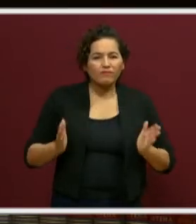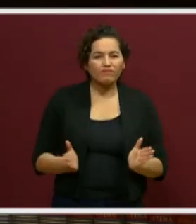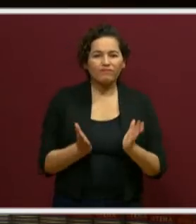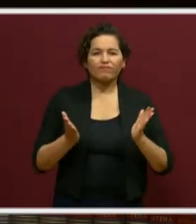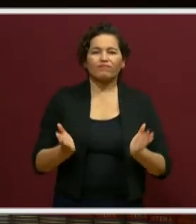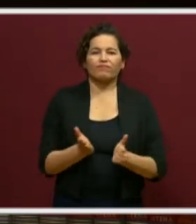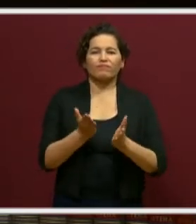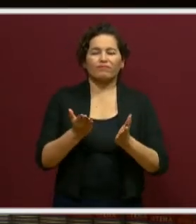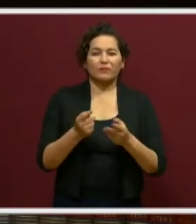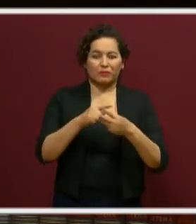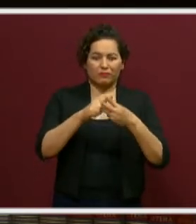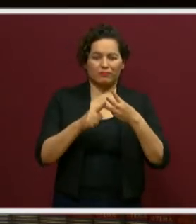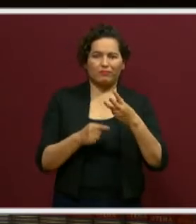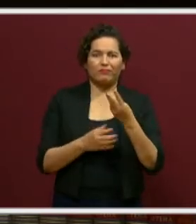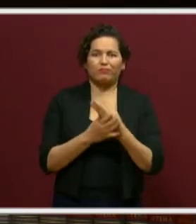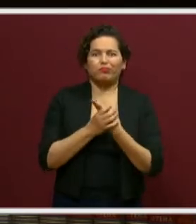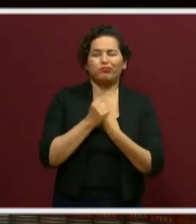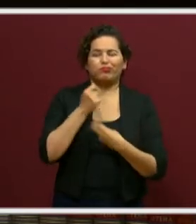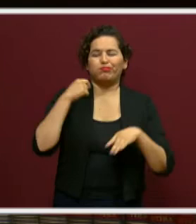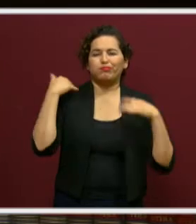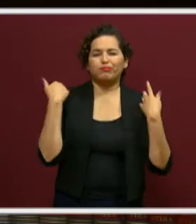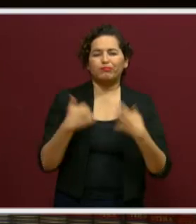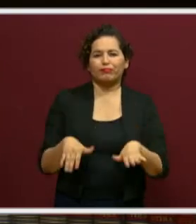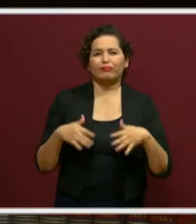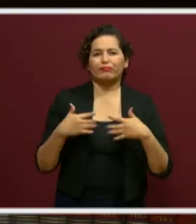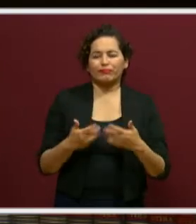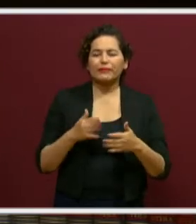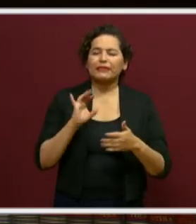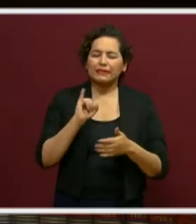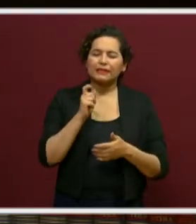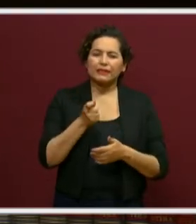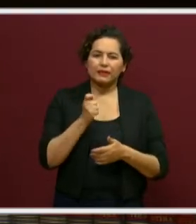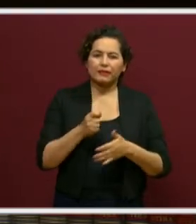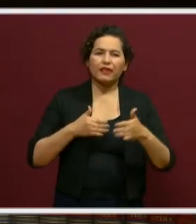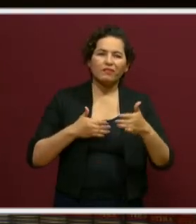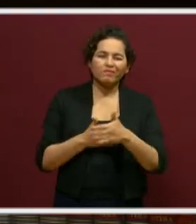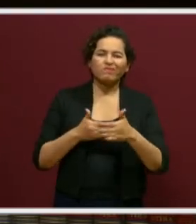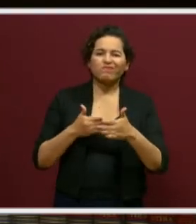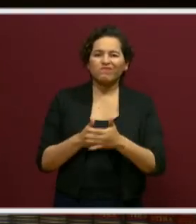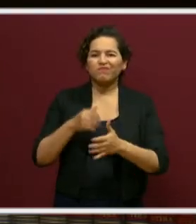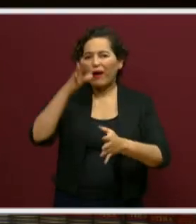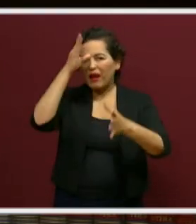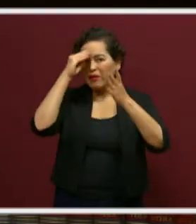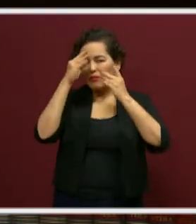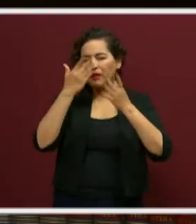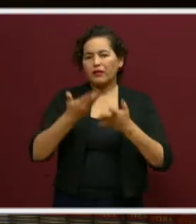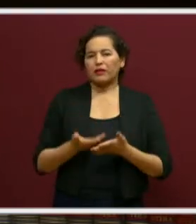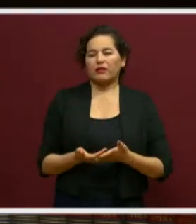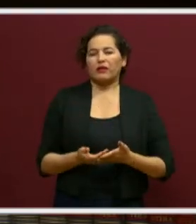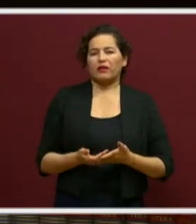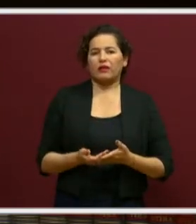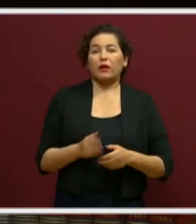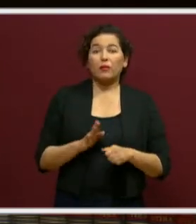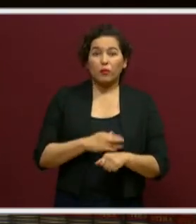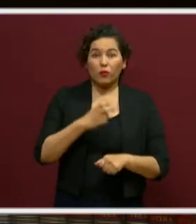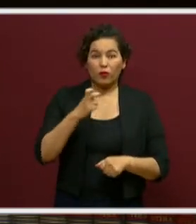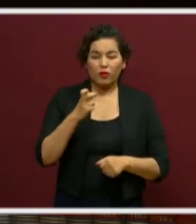combinadas, pues son limitaciones para el aprendizaje. Por eso se nota aquí un esfuerzo tanto de los